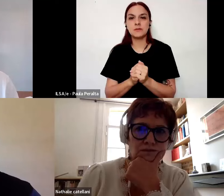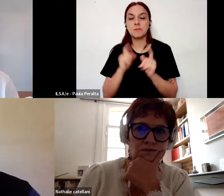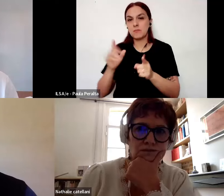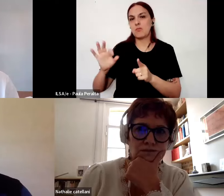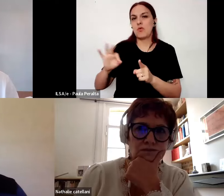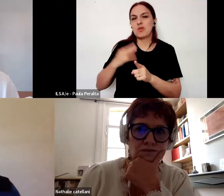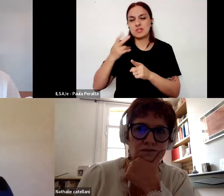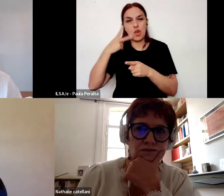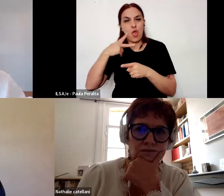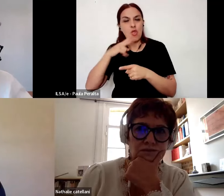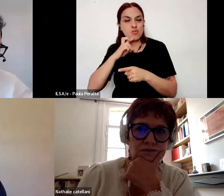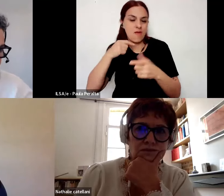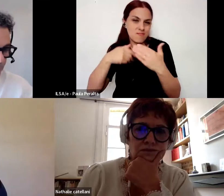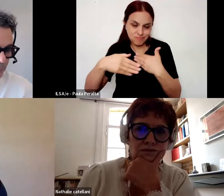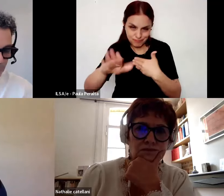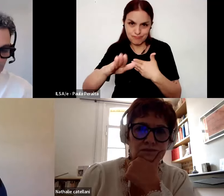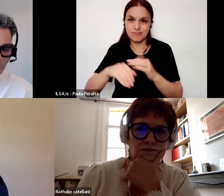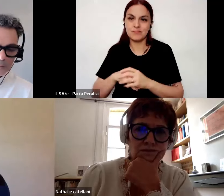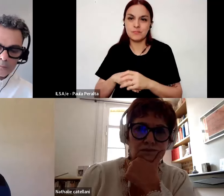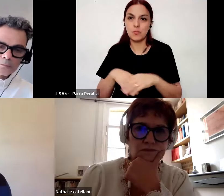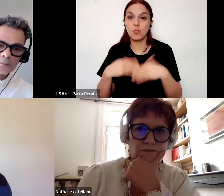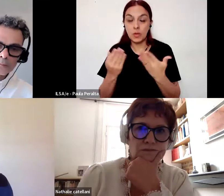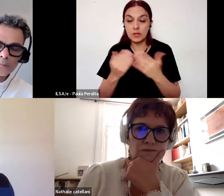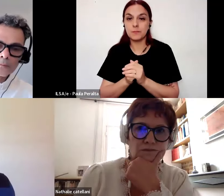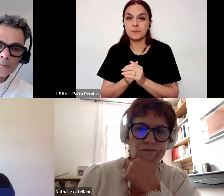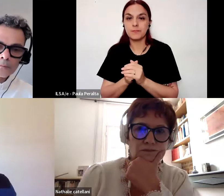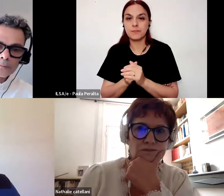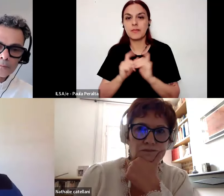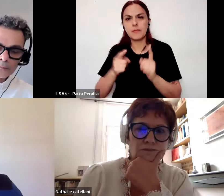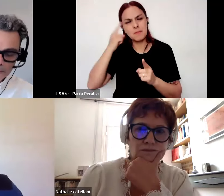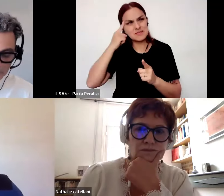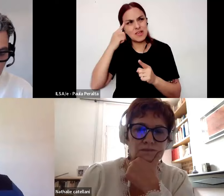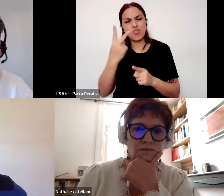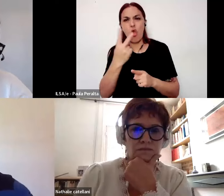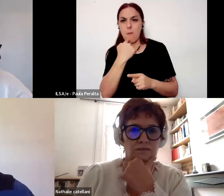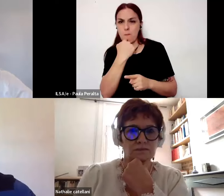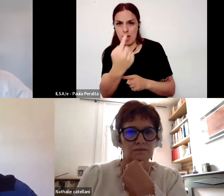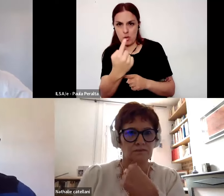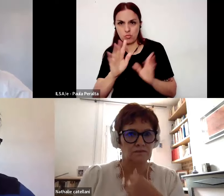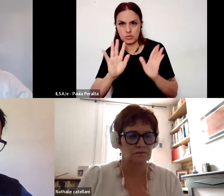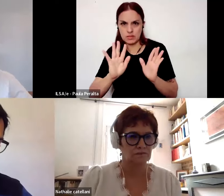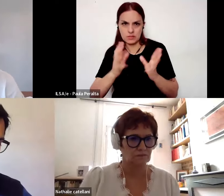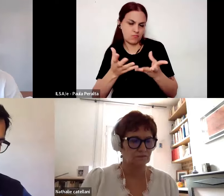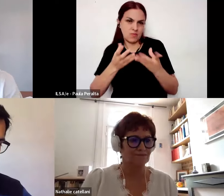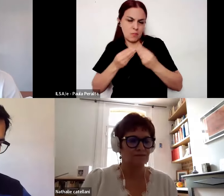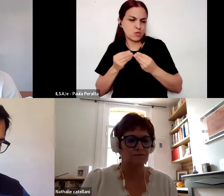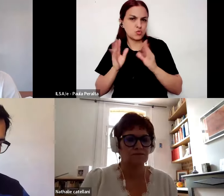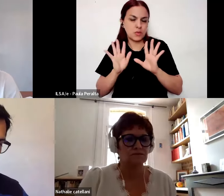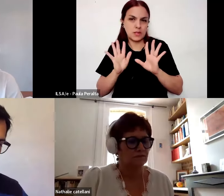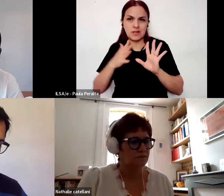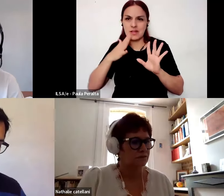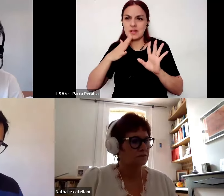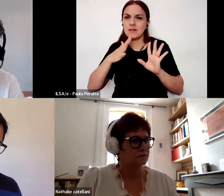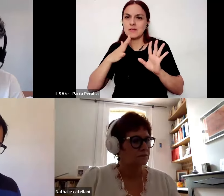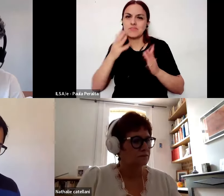y ahí por ahí pensé en dos preguntas que por ahí puedan orientar un poco el